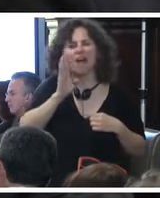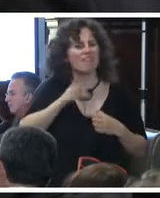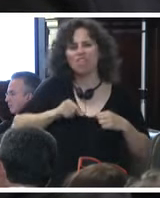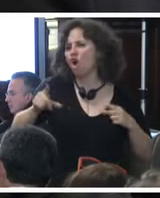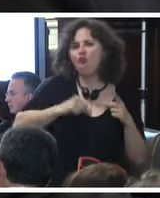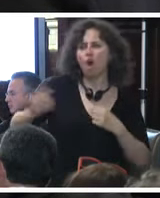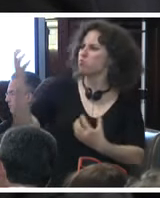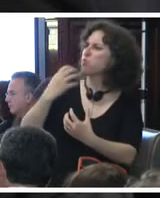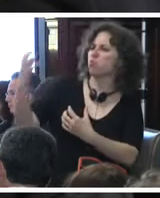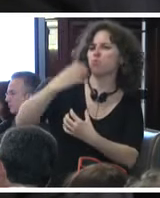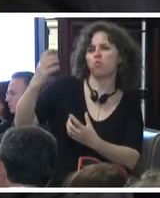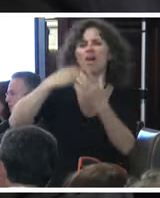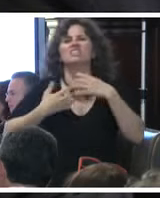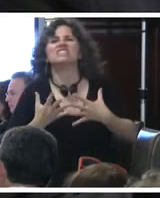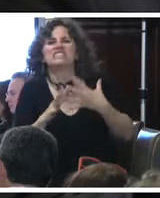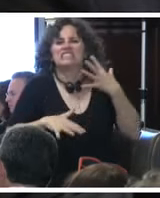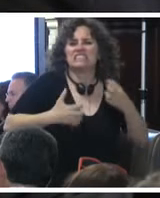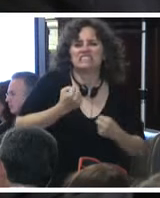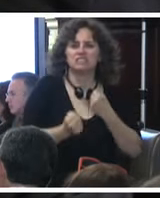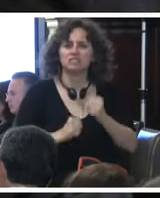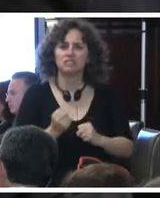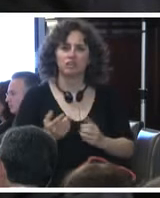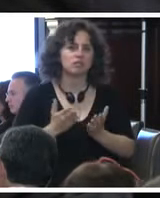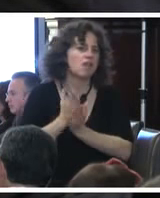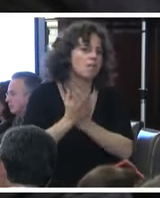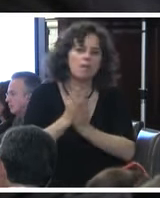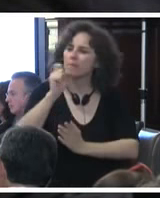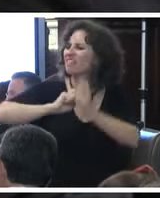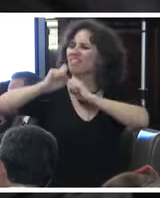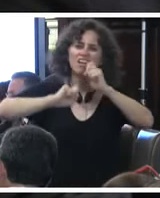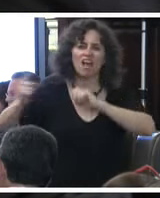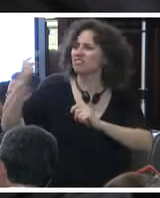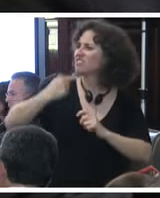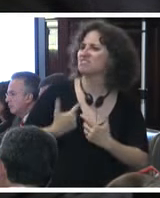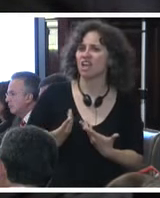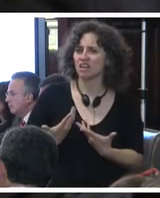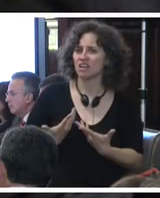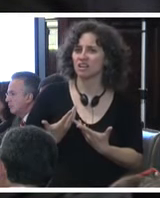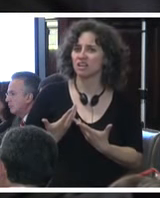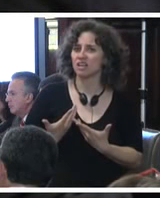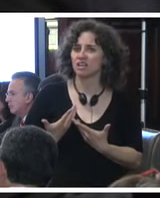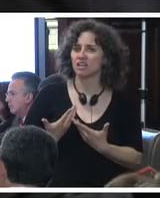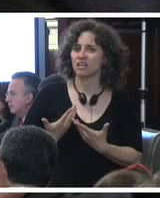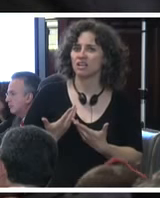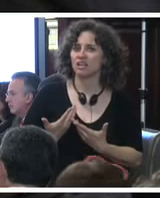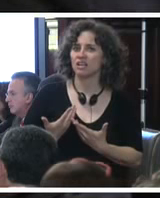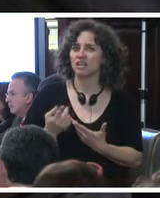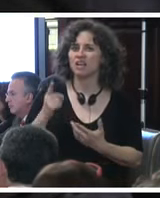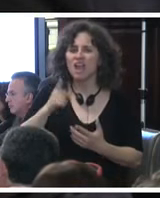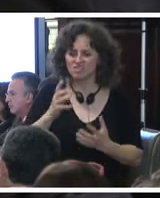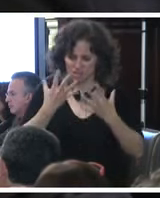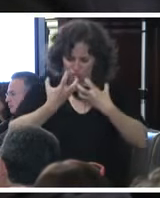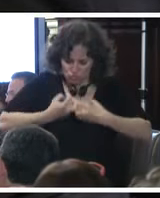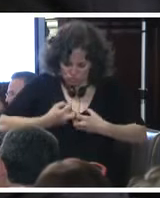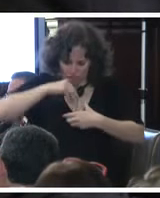de la desesperación que traemos. Cada mentira que sacan para nosotros es destruir